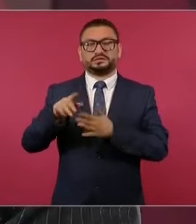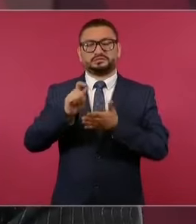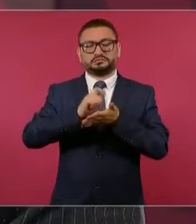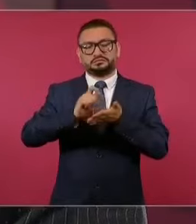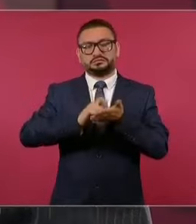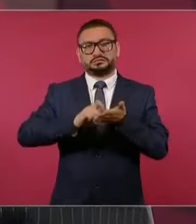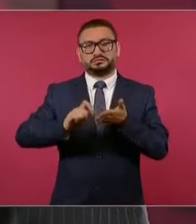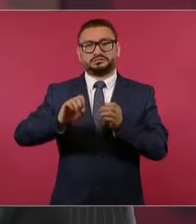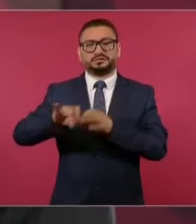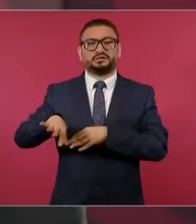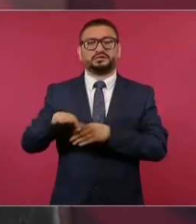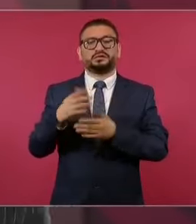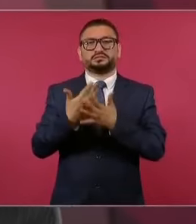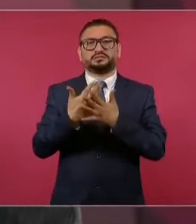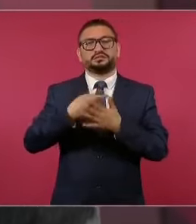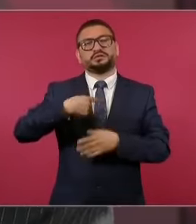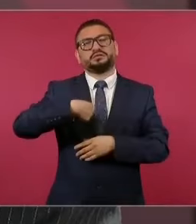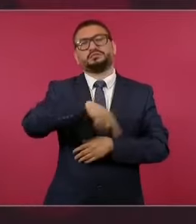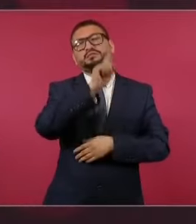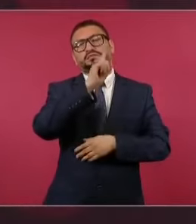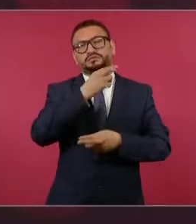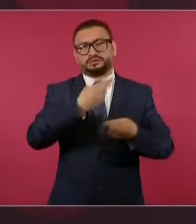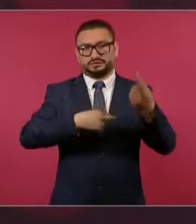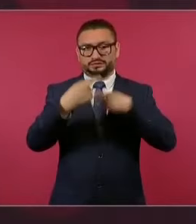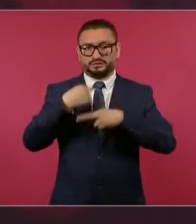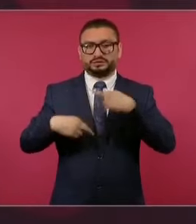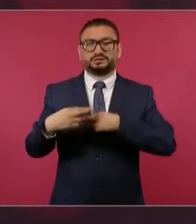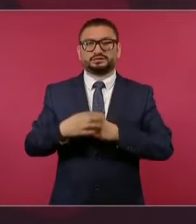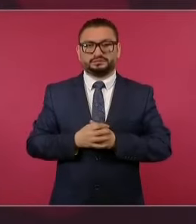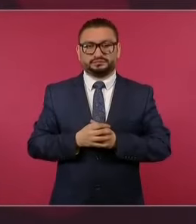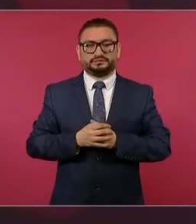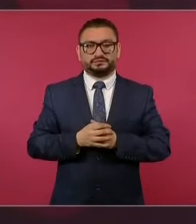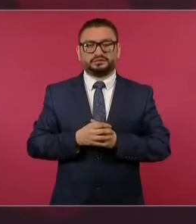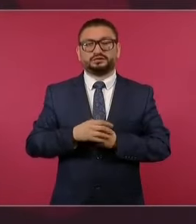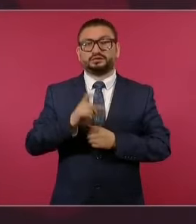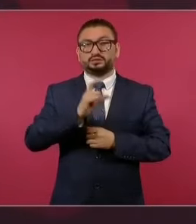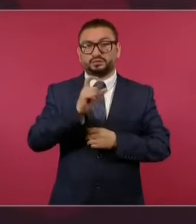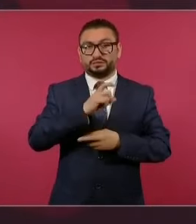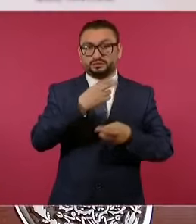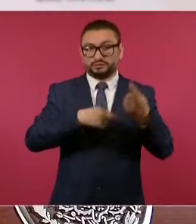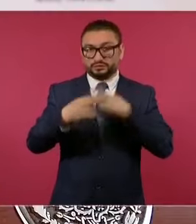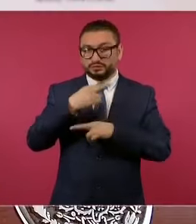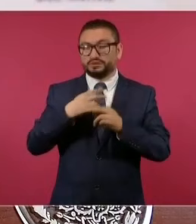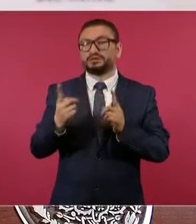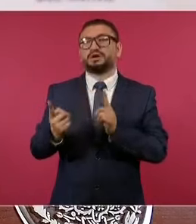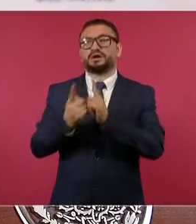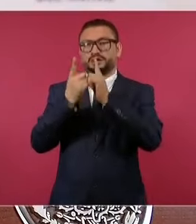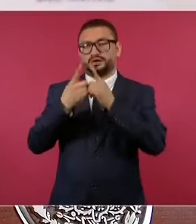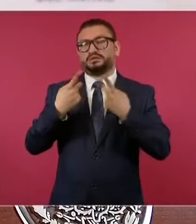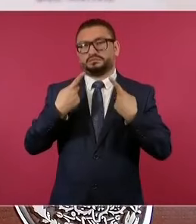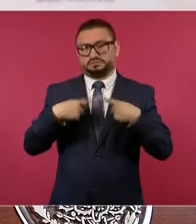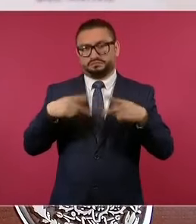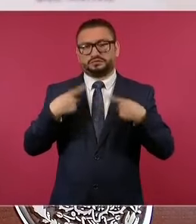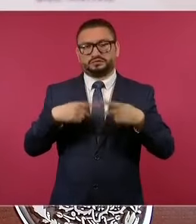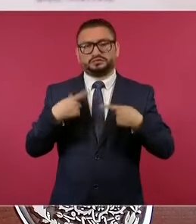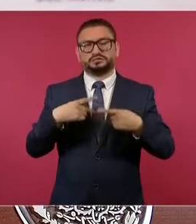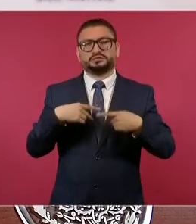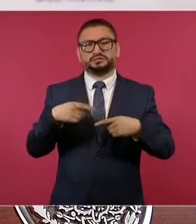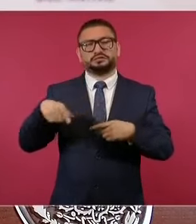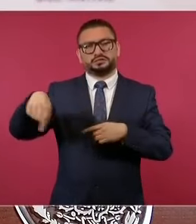diciendo que iba a regresar y que al regreso se encontraba con los que lo estaban